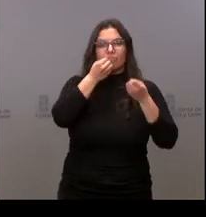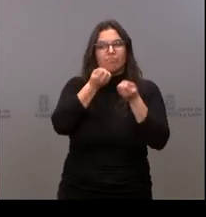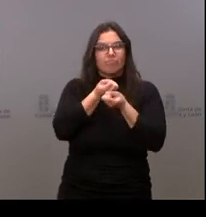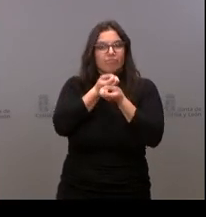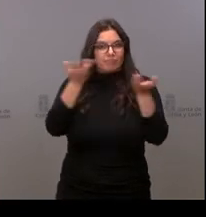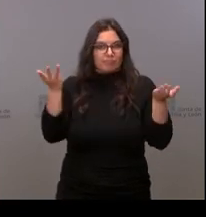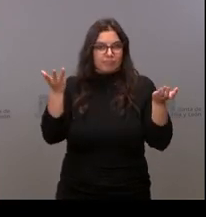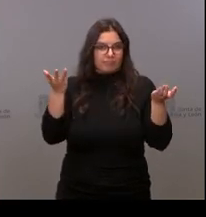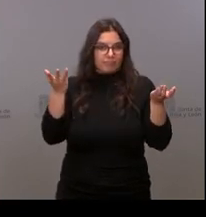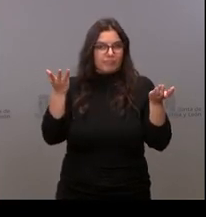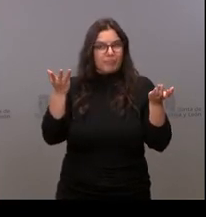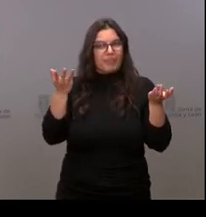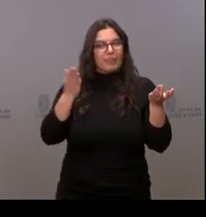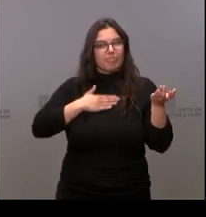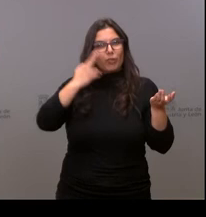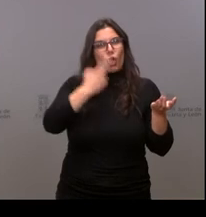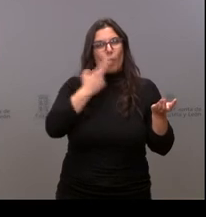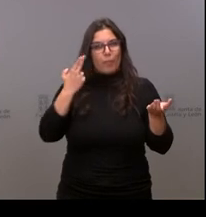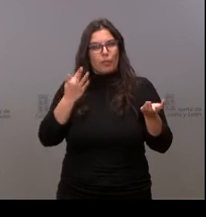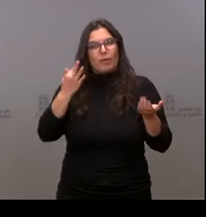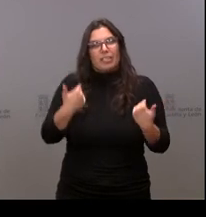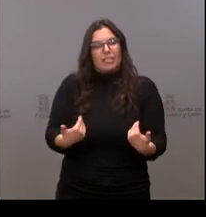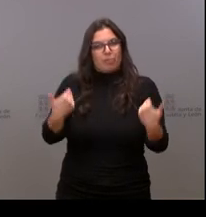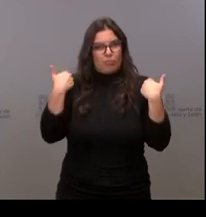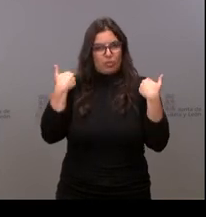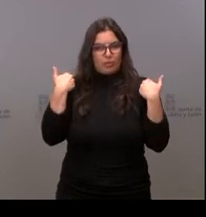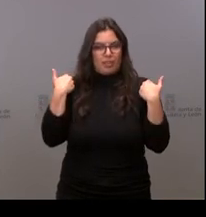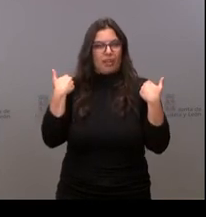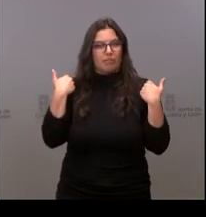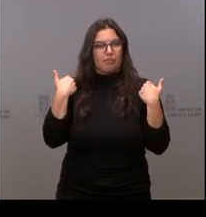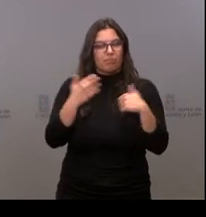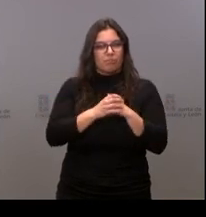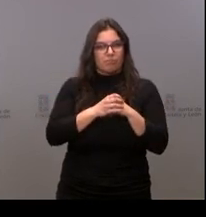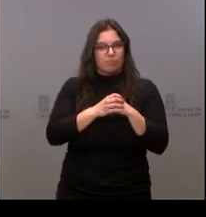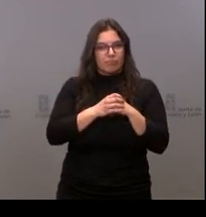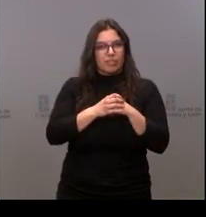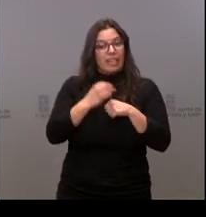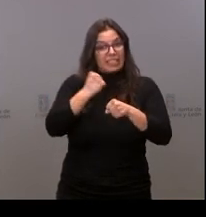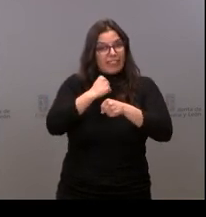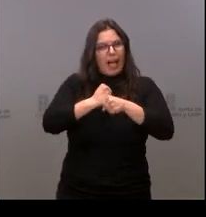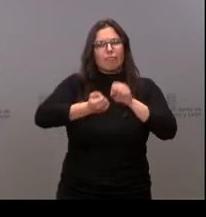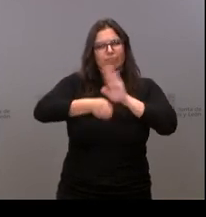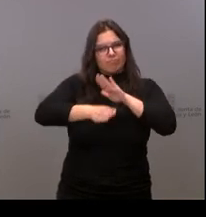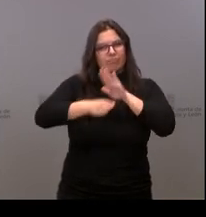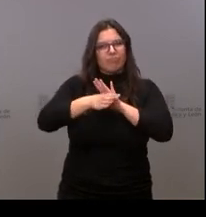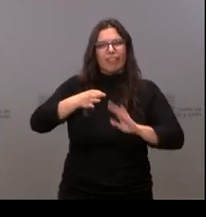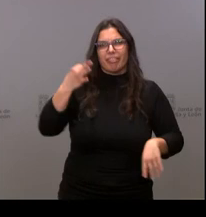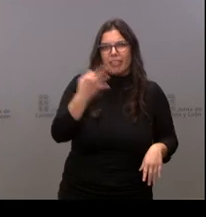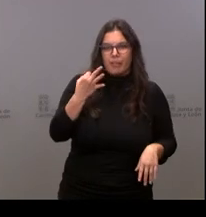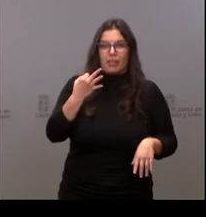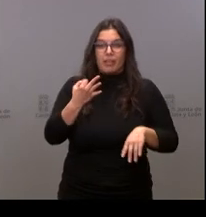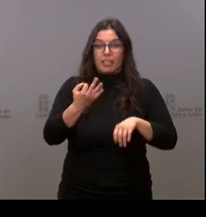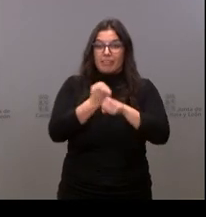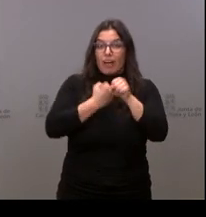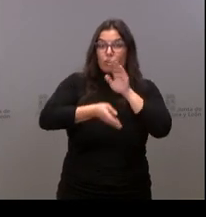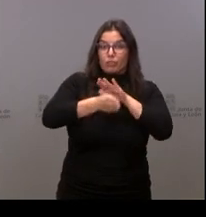de compromiso, de responsabilidad, de que tenemos que seguir trabajando, seguir trabajando para